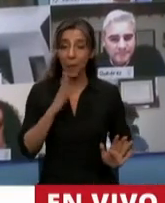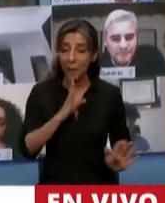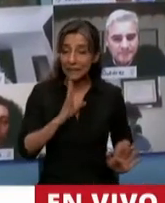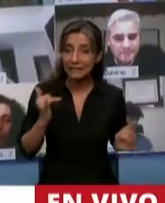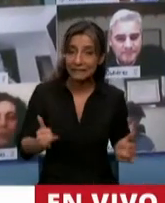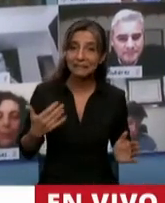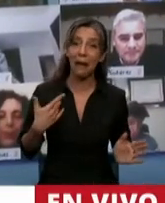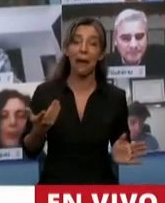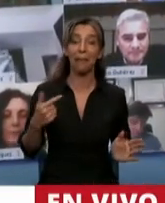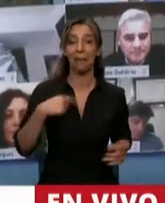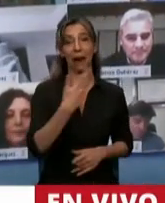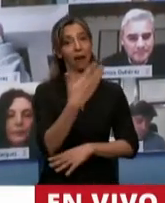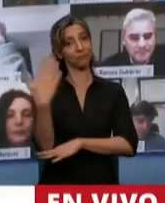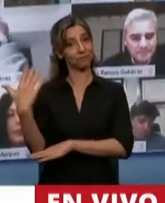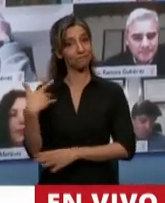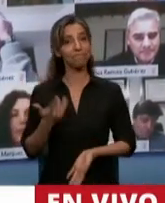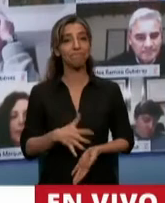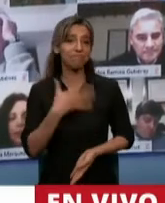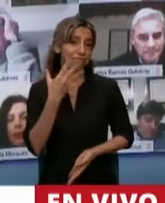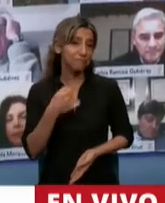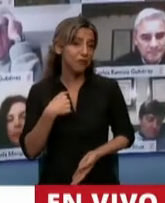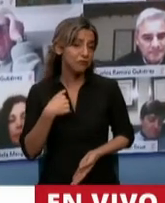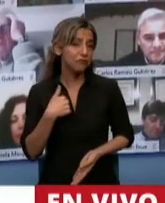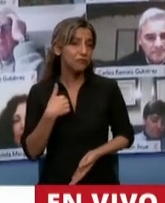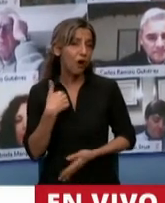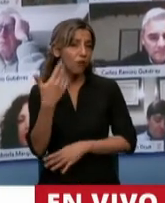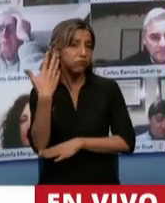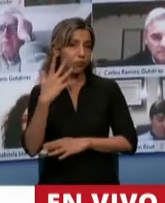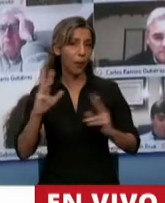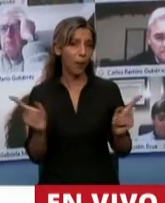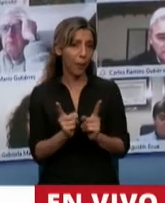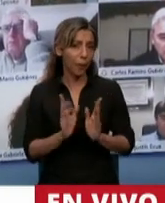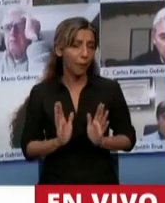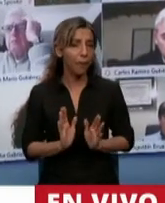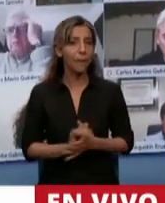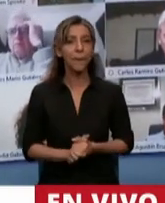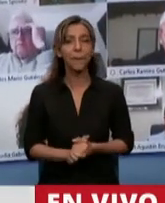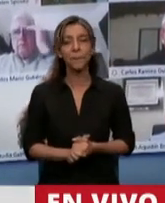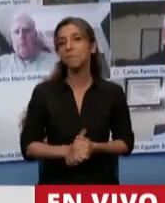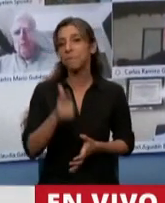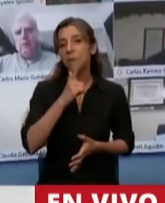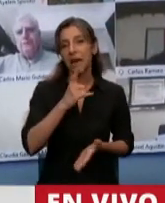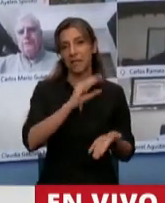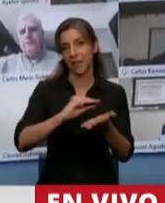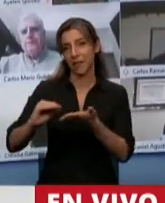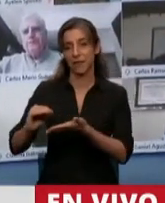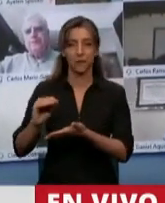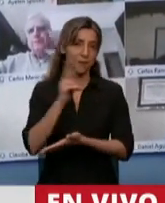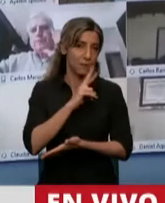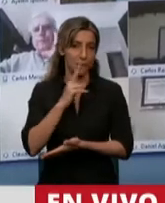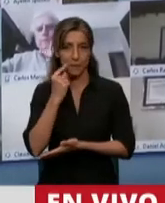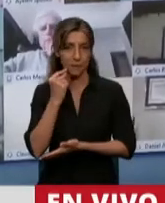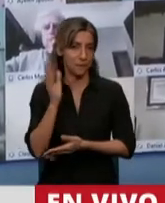La verdad que yo sí voy a ser muy breve porque me parece que los diputados y diputadas preopinantes ya han sido